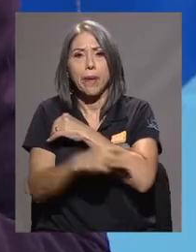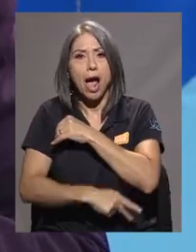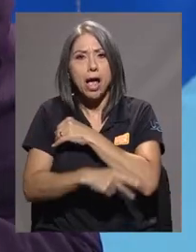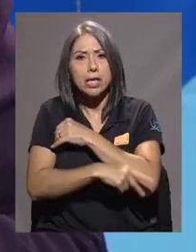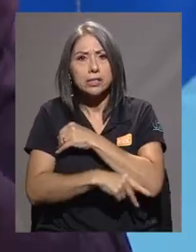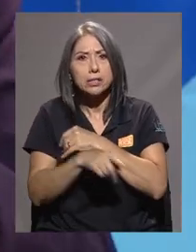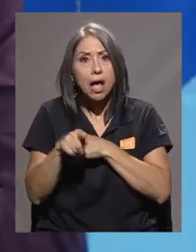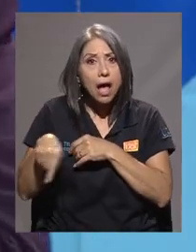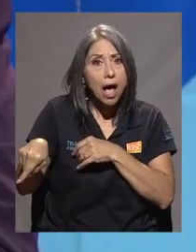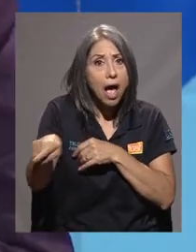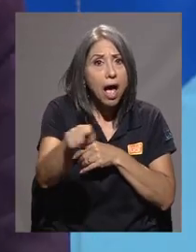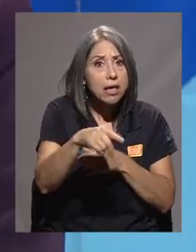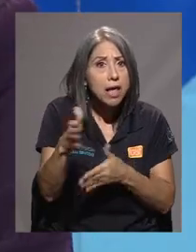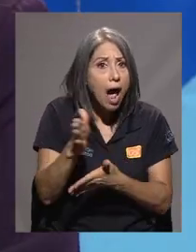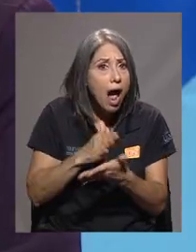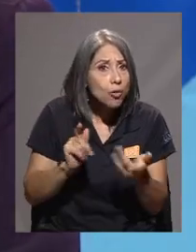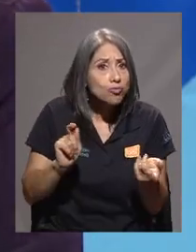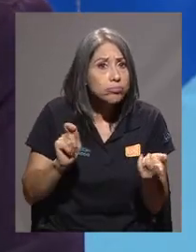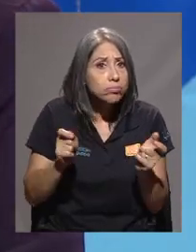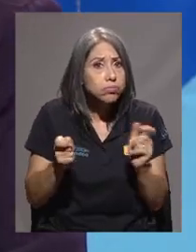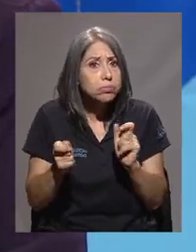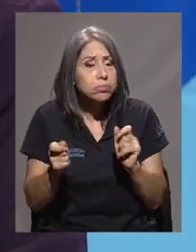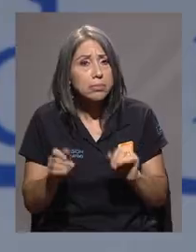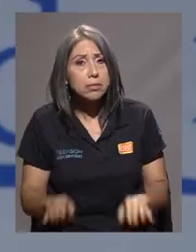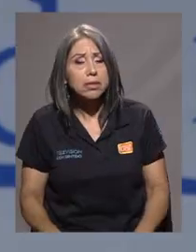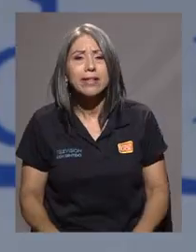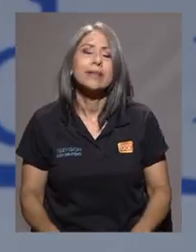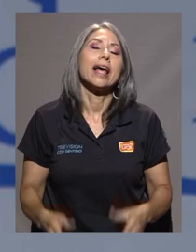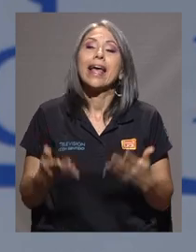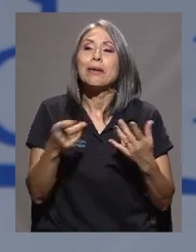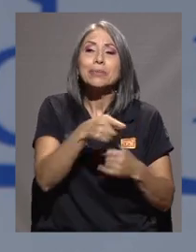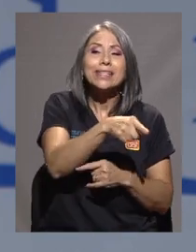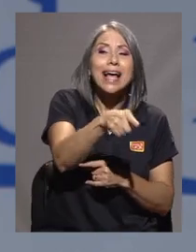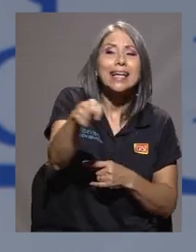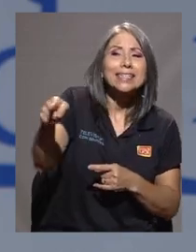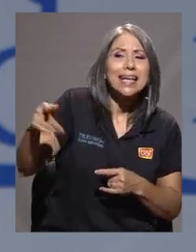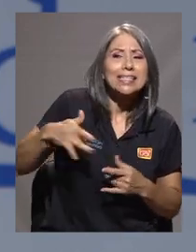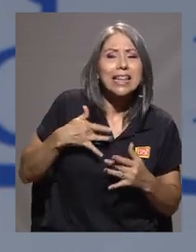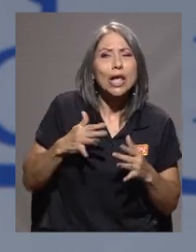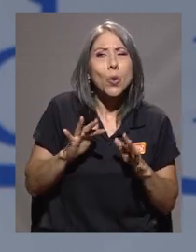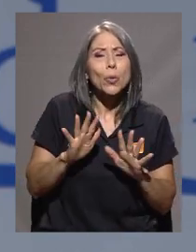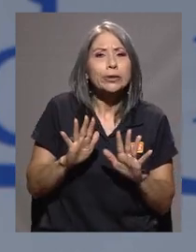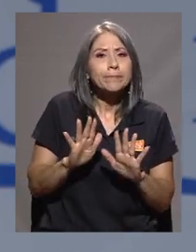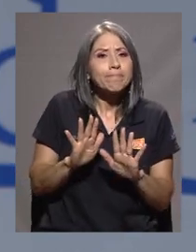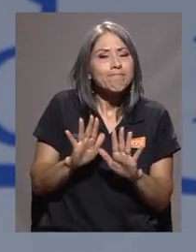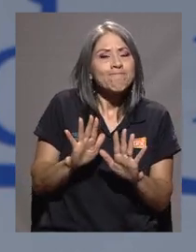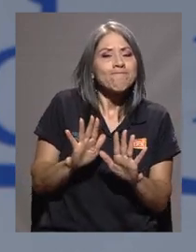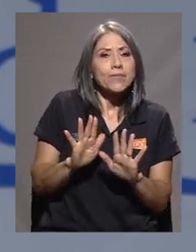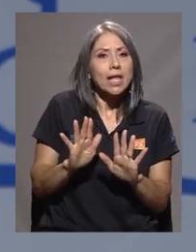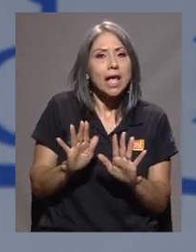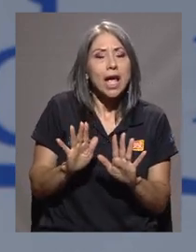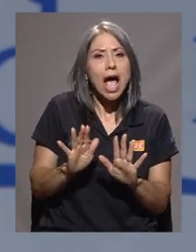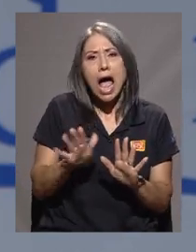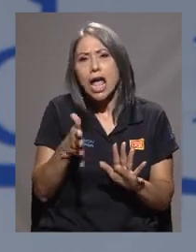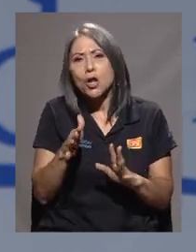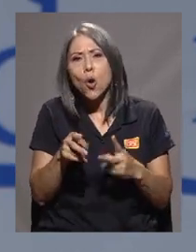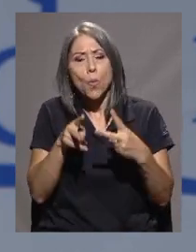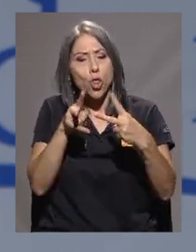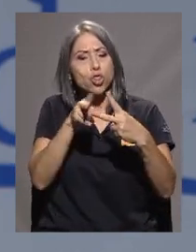modificar algunos procedimientos también con ellos? Hay mucha resistencia y así como, hay como dos